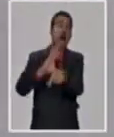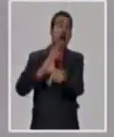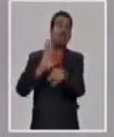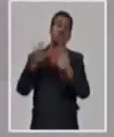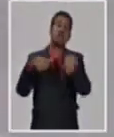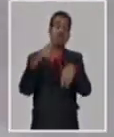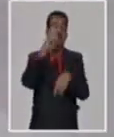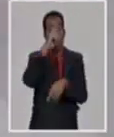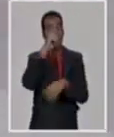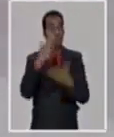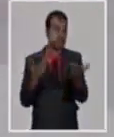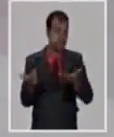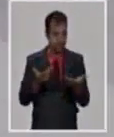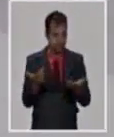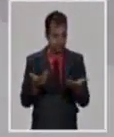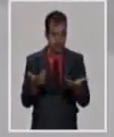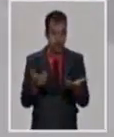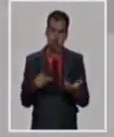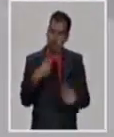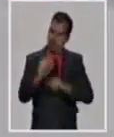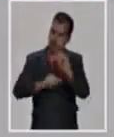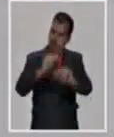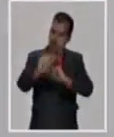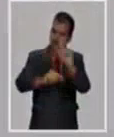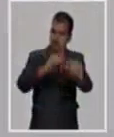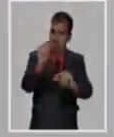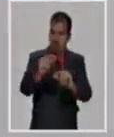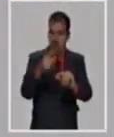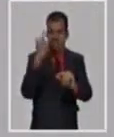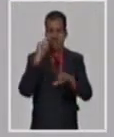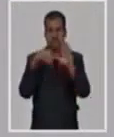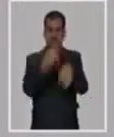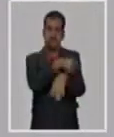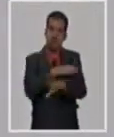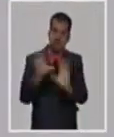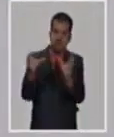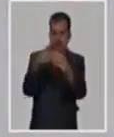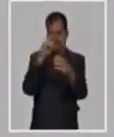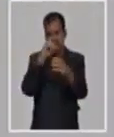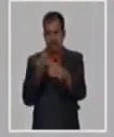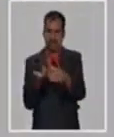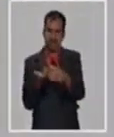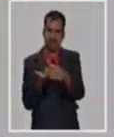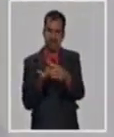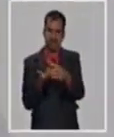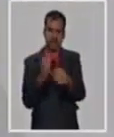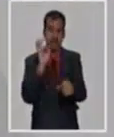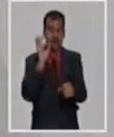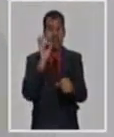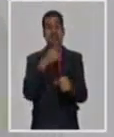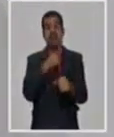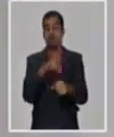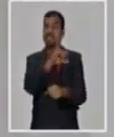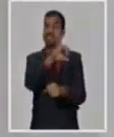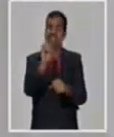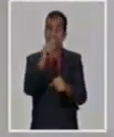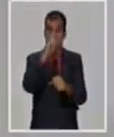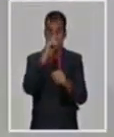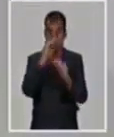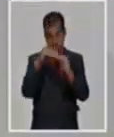a escalas poblacionales, pasando desde los 60 años o más,